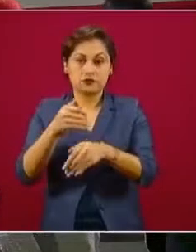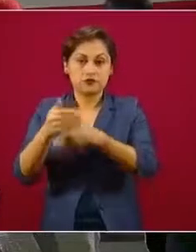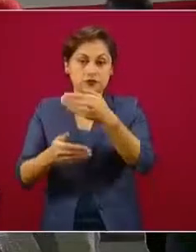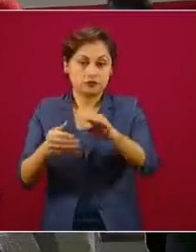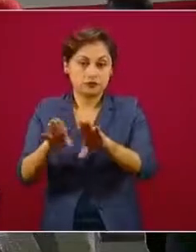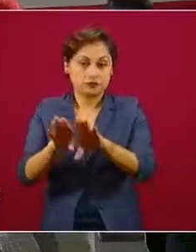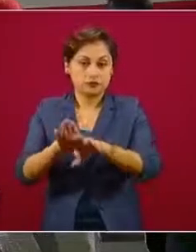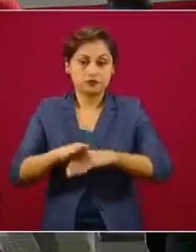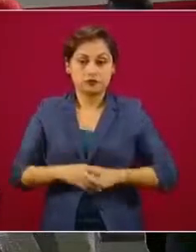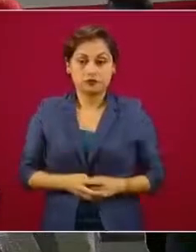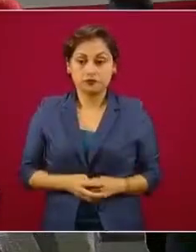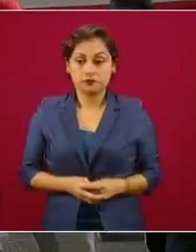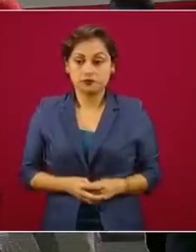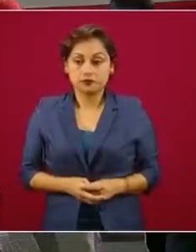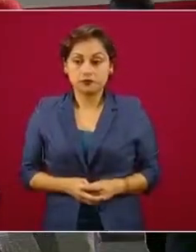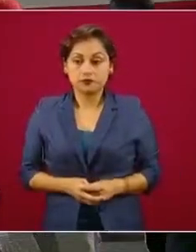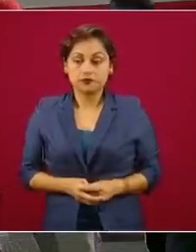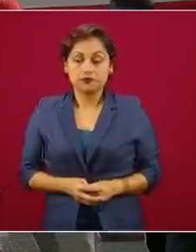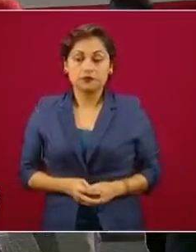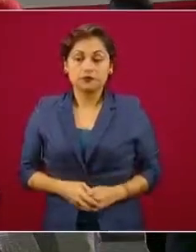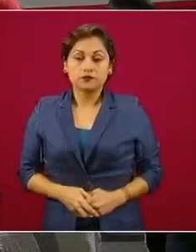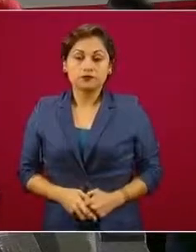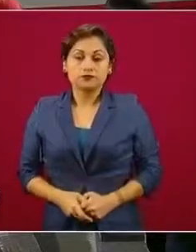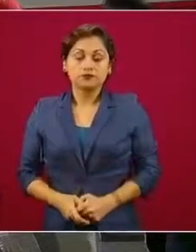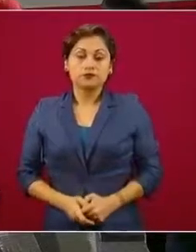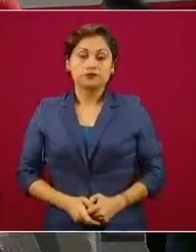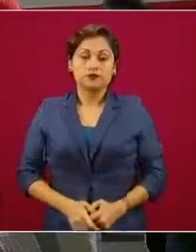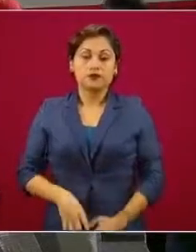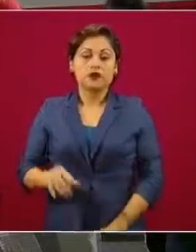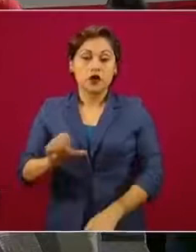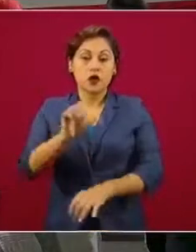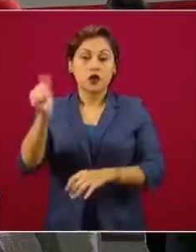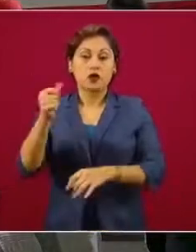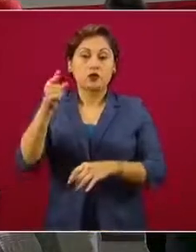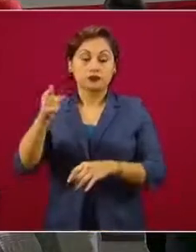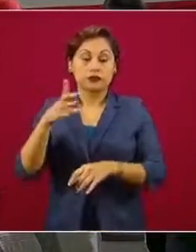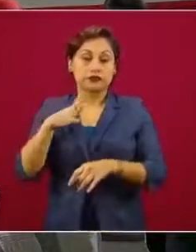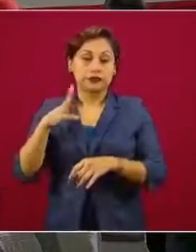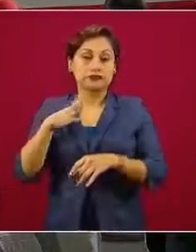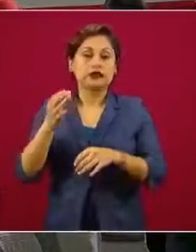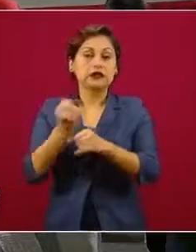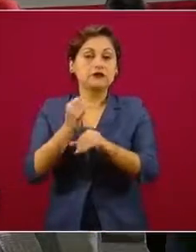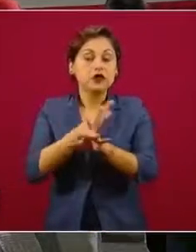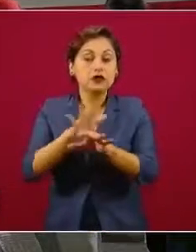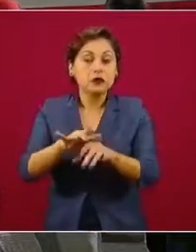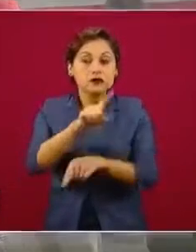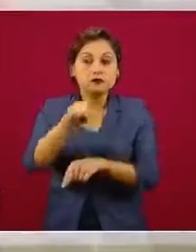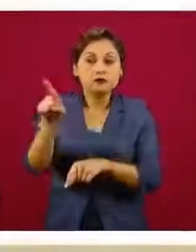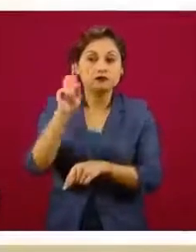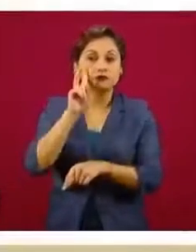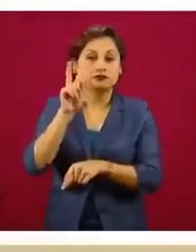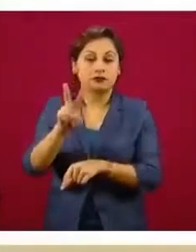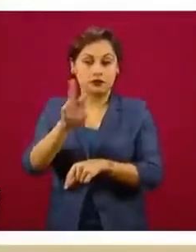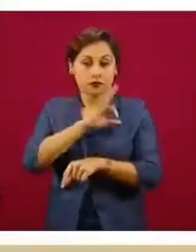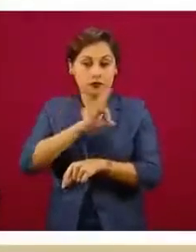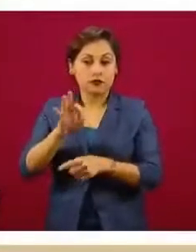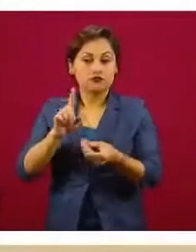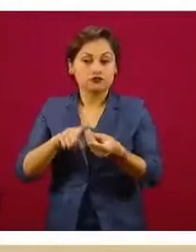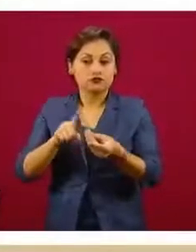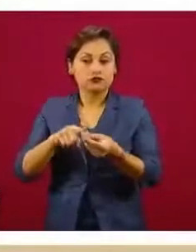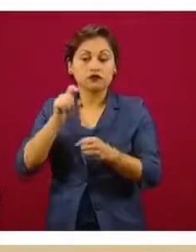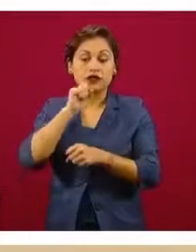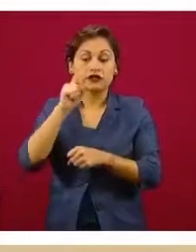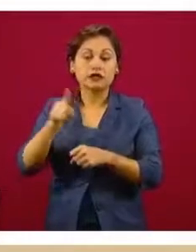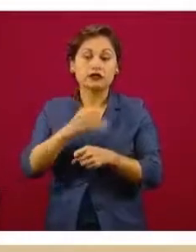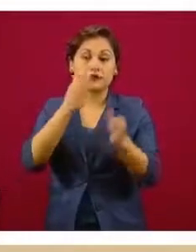bueno, esto es simplemente cuáles son las fuentes de información y los responsables de todas estas etapas, tanto